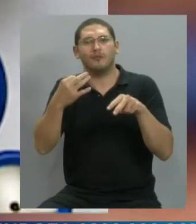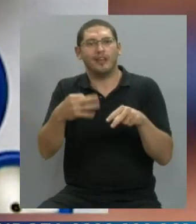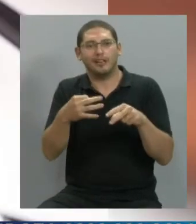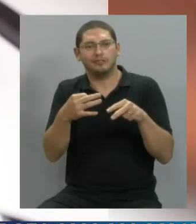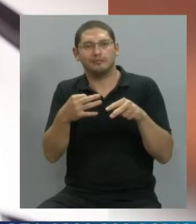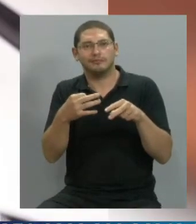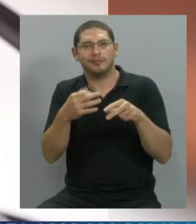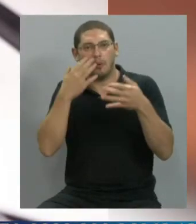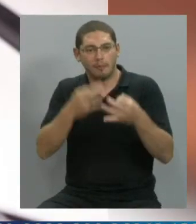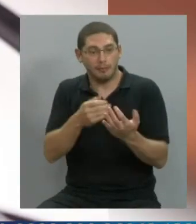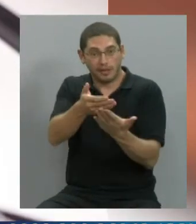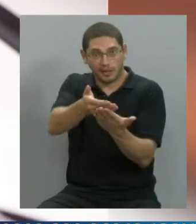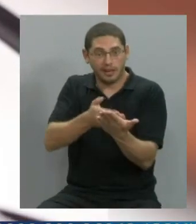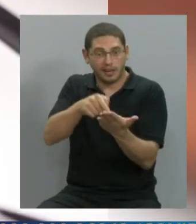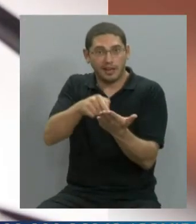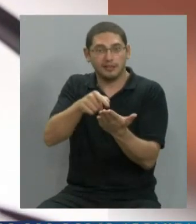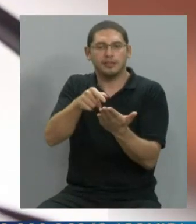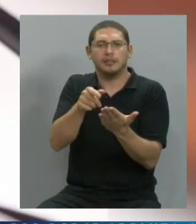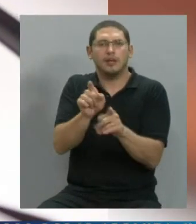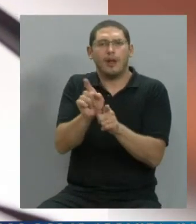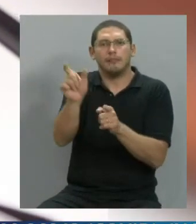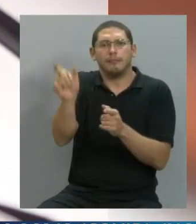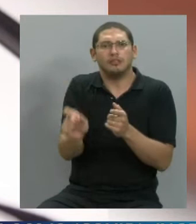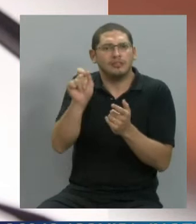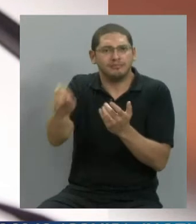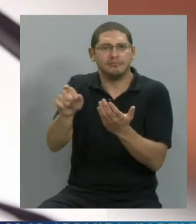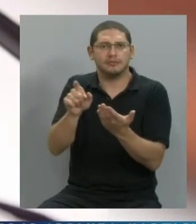documento que corresponde al paciente.